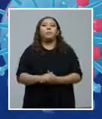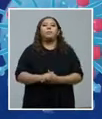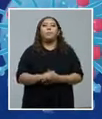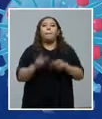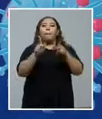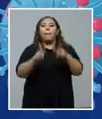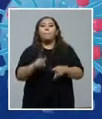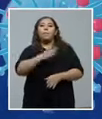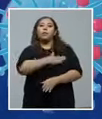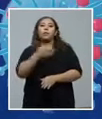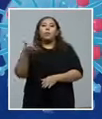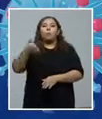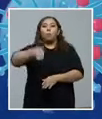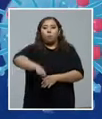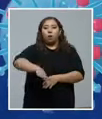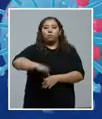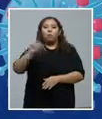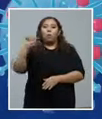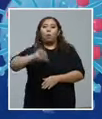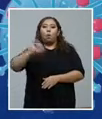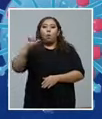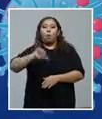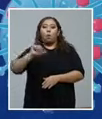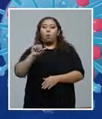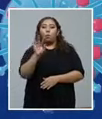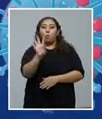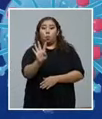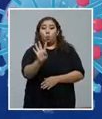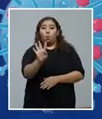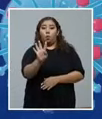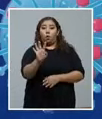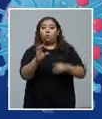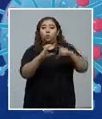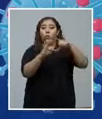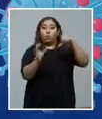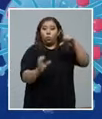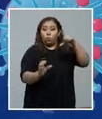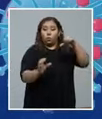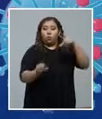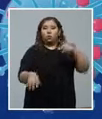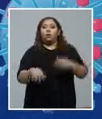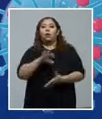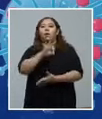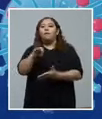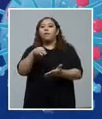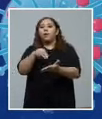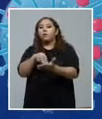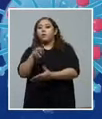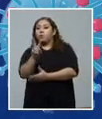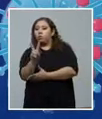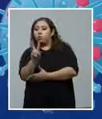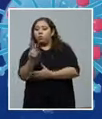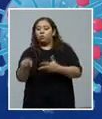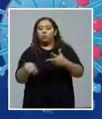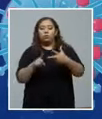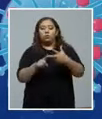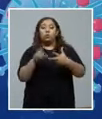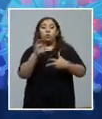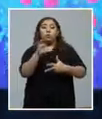confirmamos este día corresponden a cuatro del departamento de Cortés, dos de Francisco Marazán y uno de